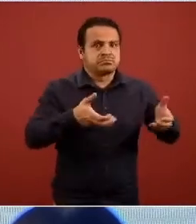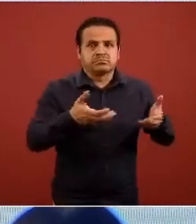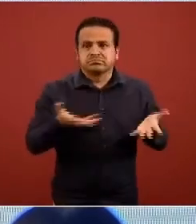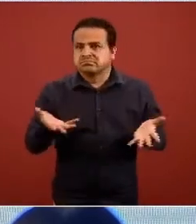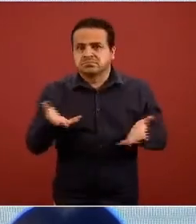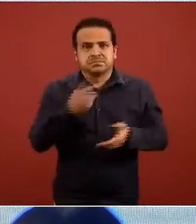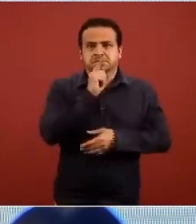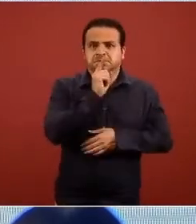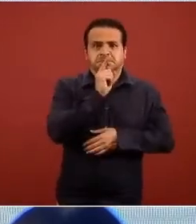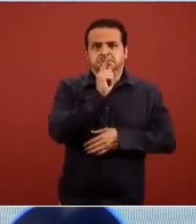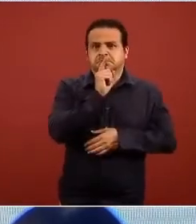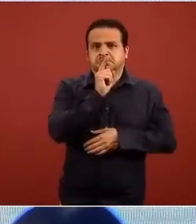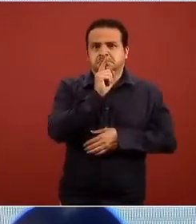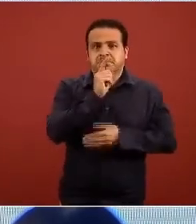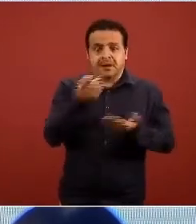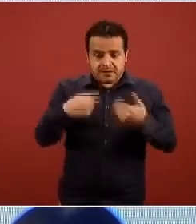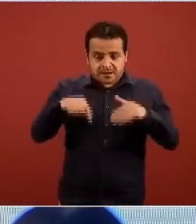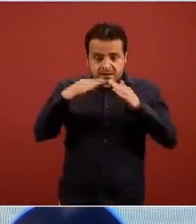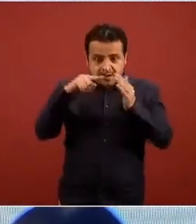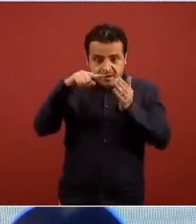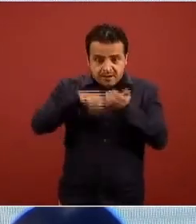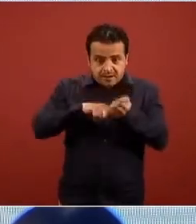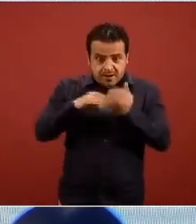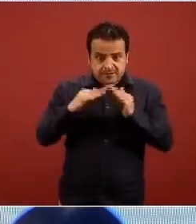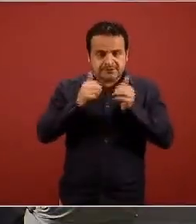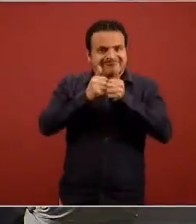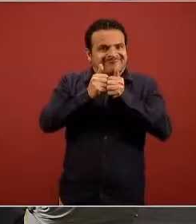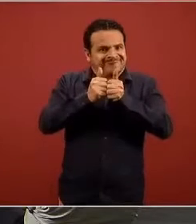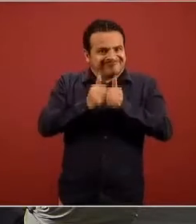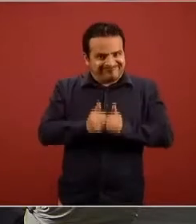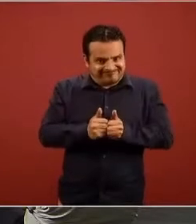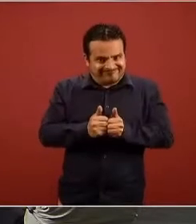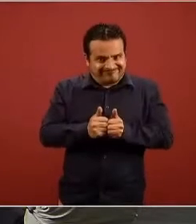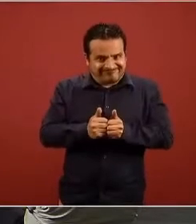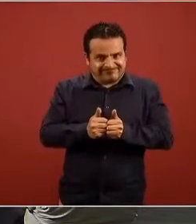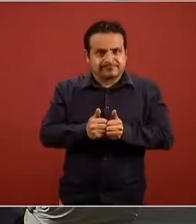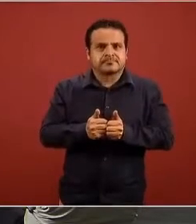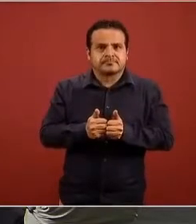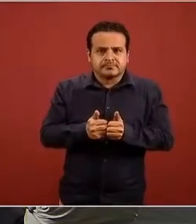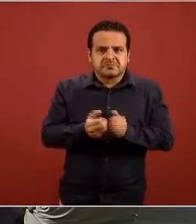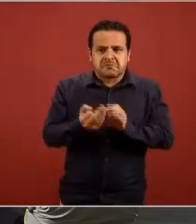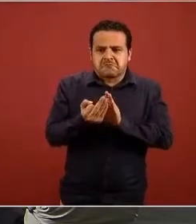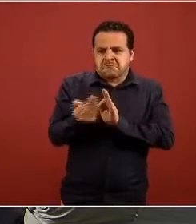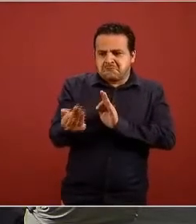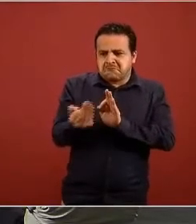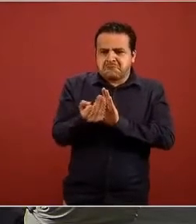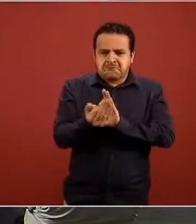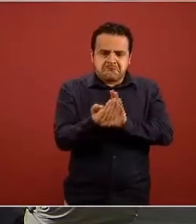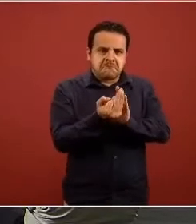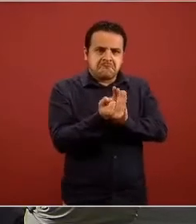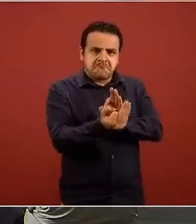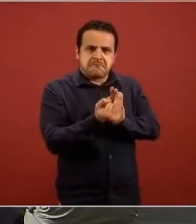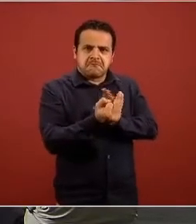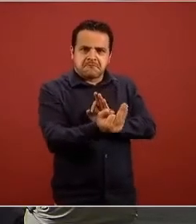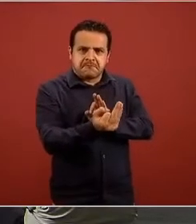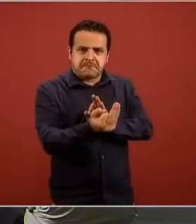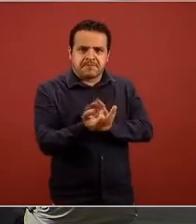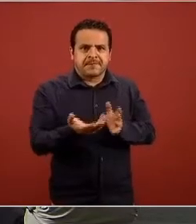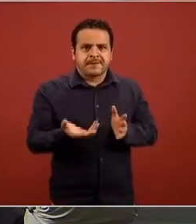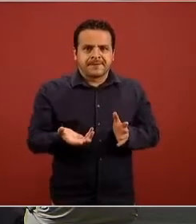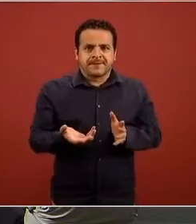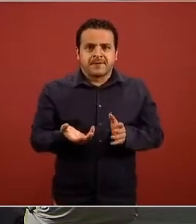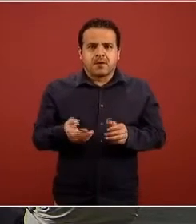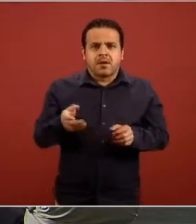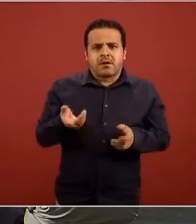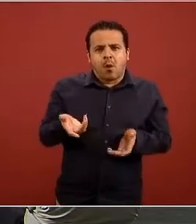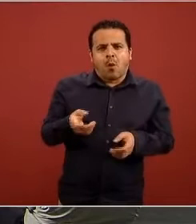a la sana distancia por cierto que hoy que digo un poco más de 40 hago una aclaración porque en otras ocasiones de manera imprecisa me he